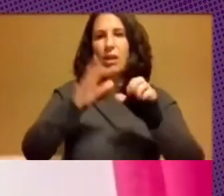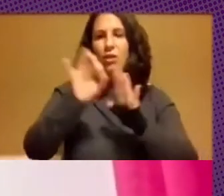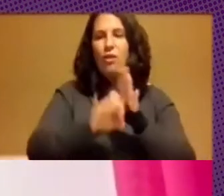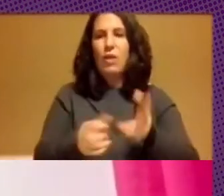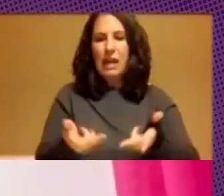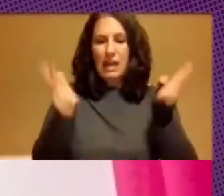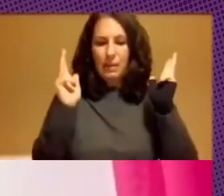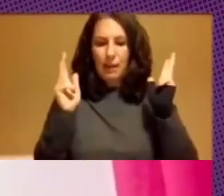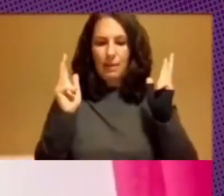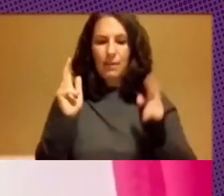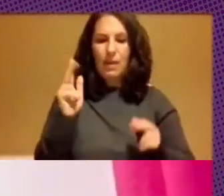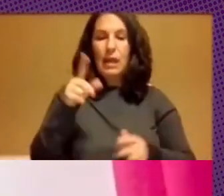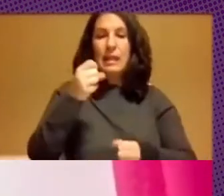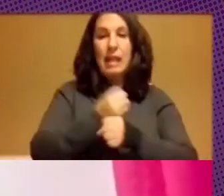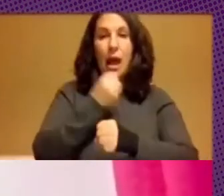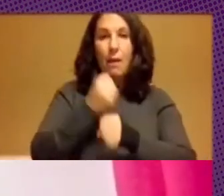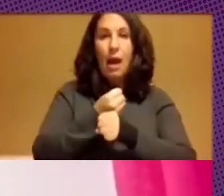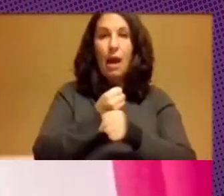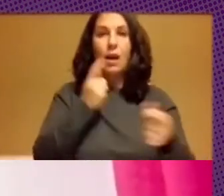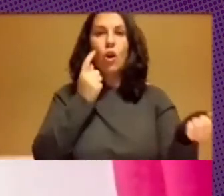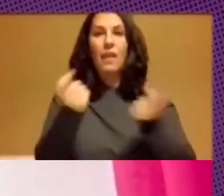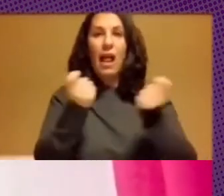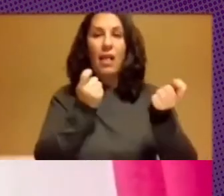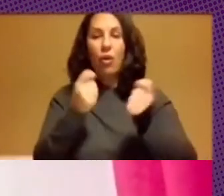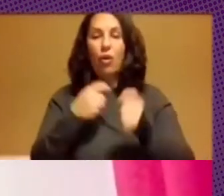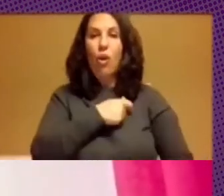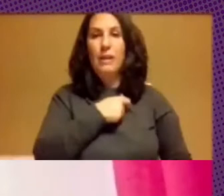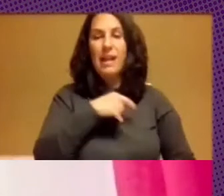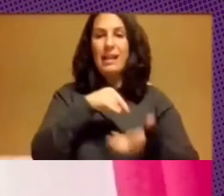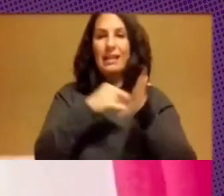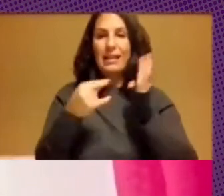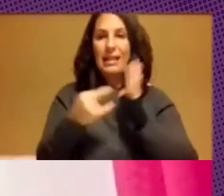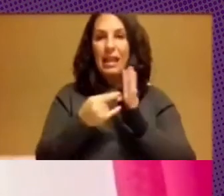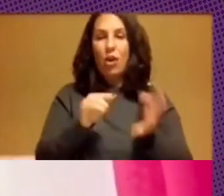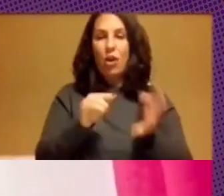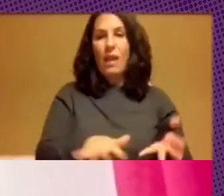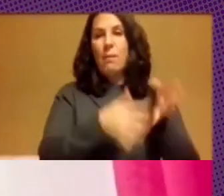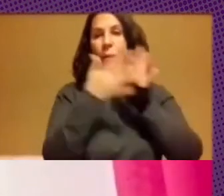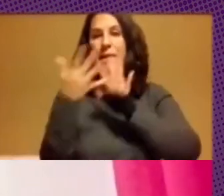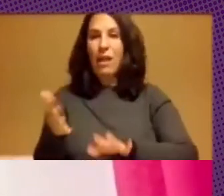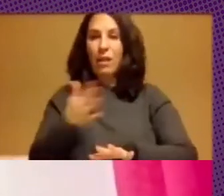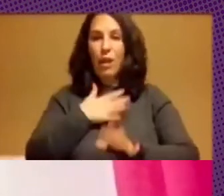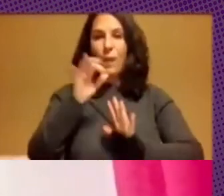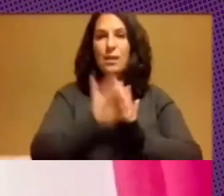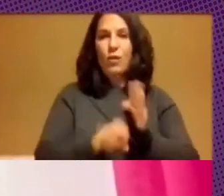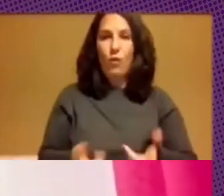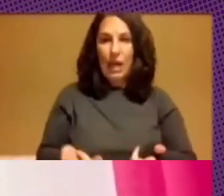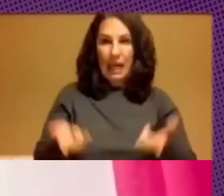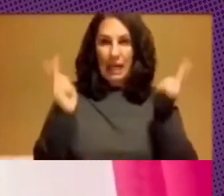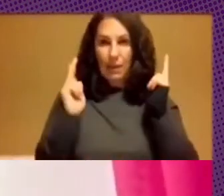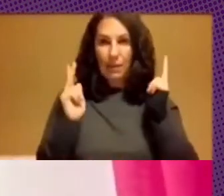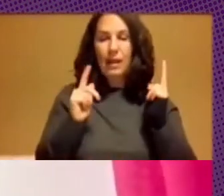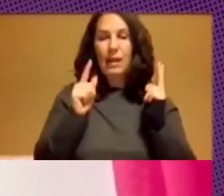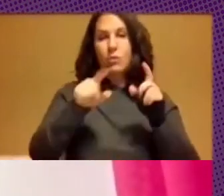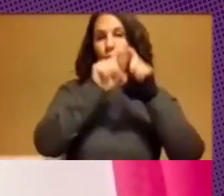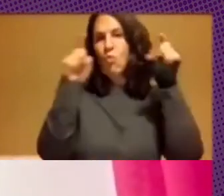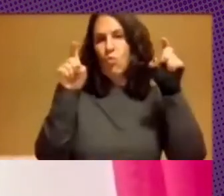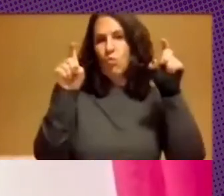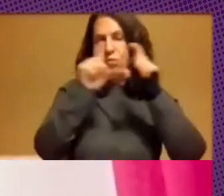trabajó como coordinador del comité técnico de implementación de software libre organismo